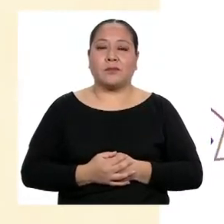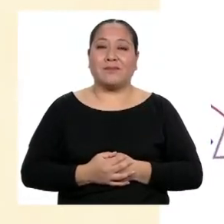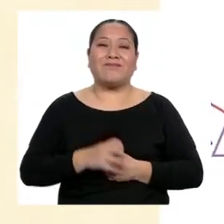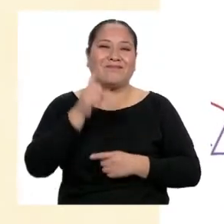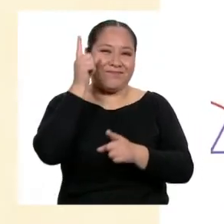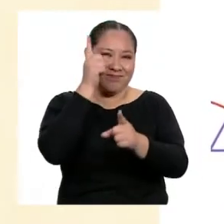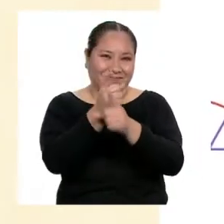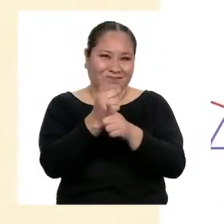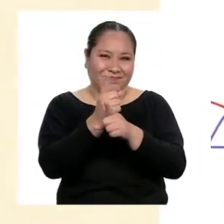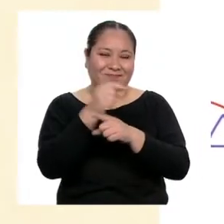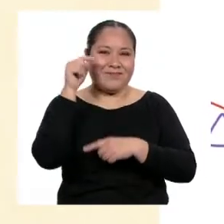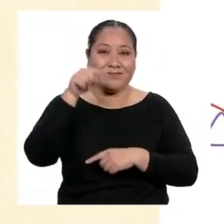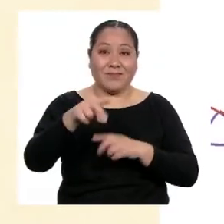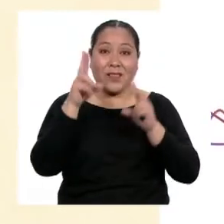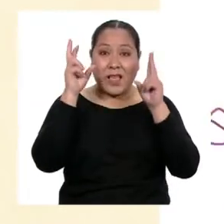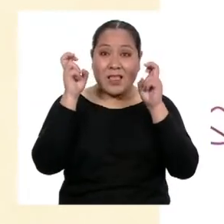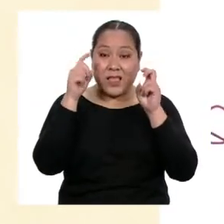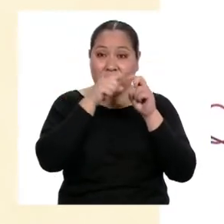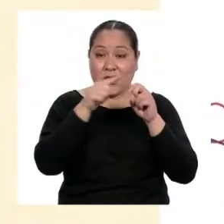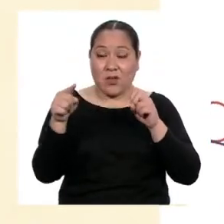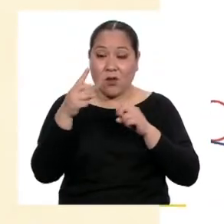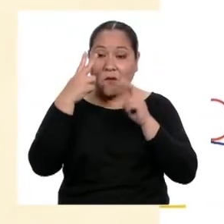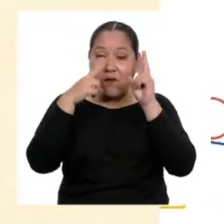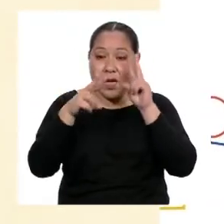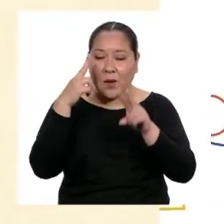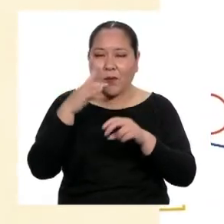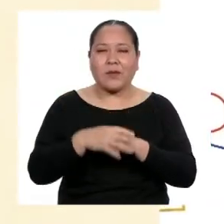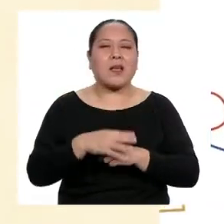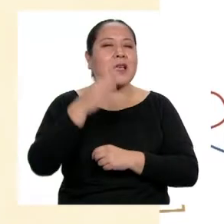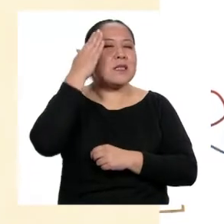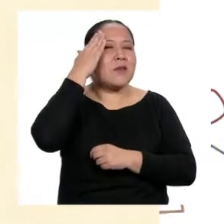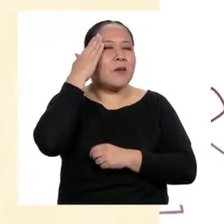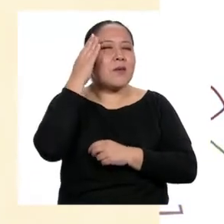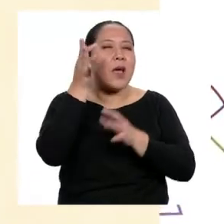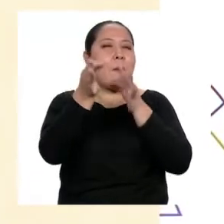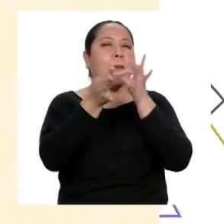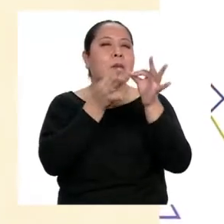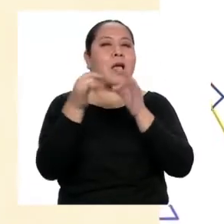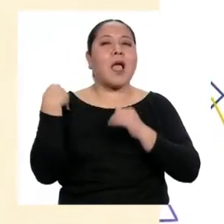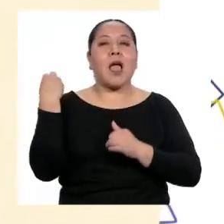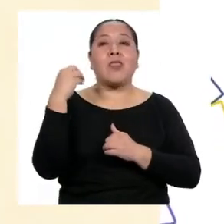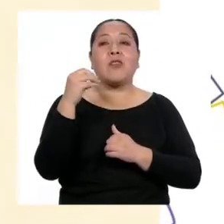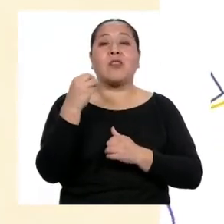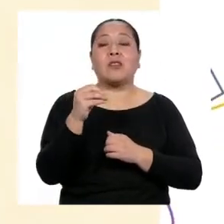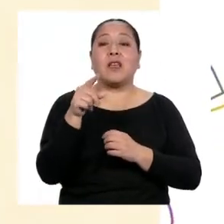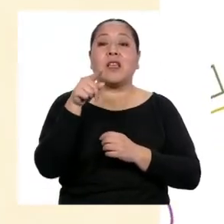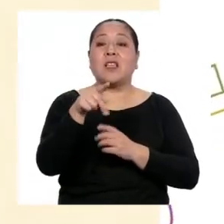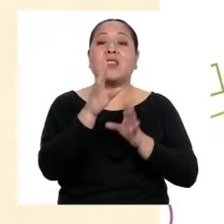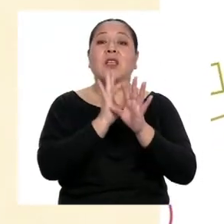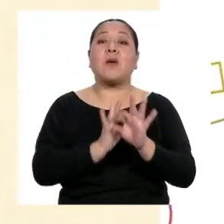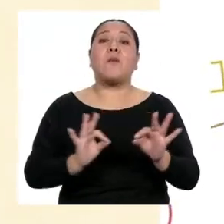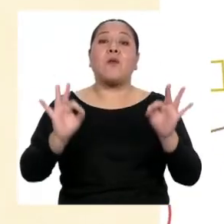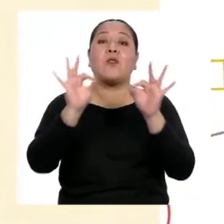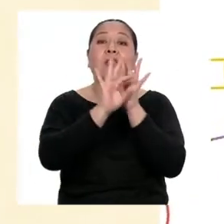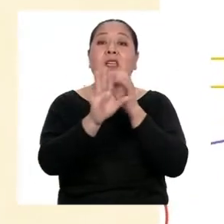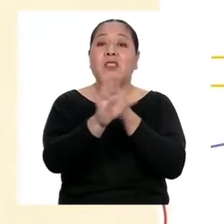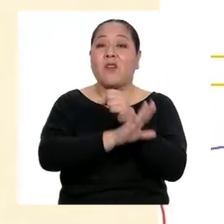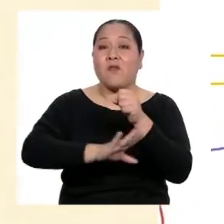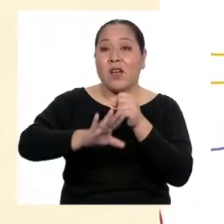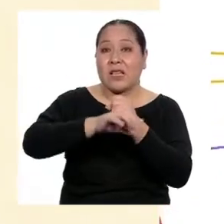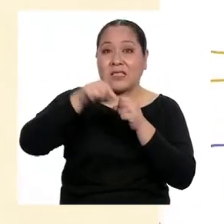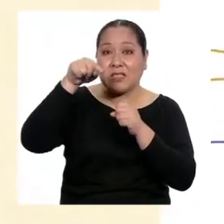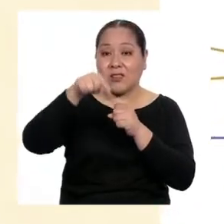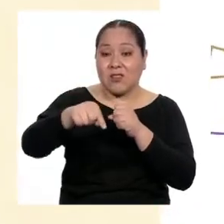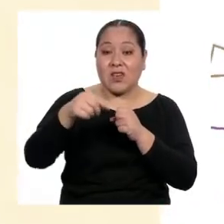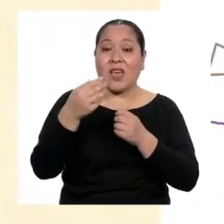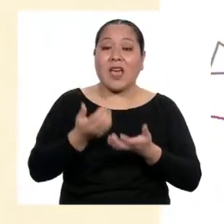¡Exacto! Por el título, deducimos que tratará de la adolescencia y de lo importante y fundamental que es